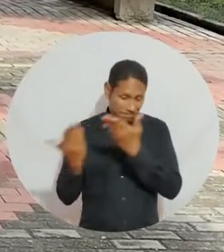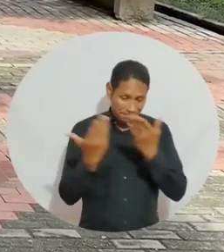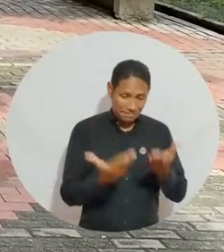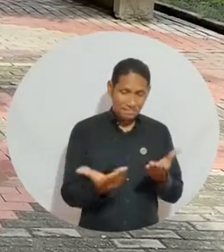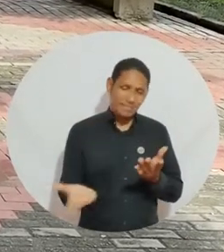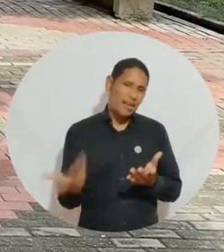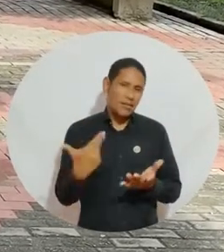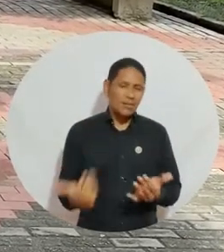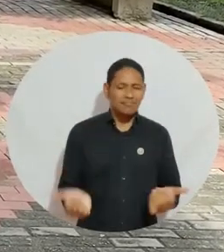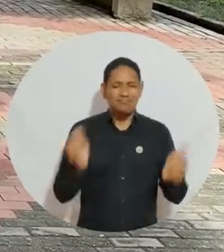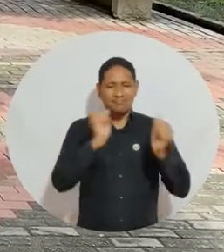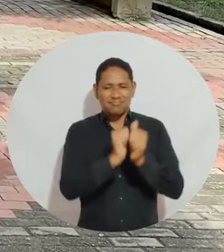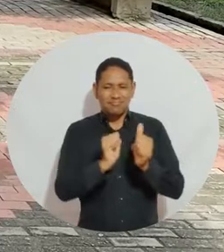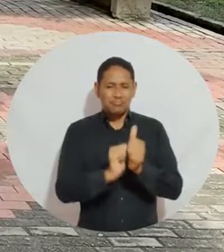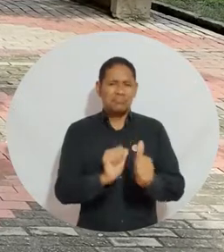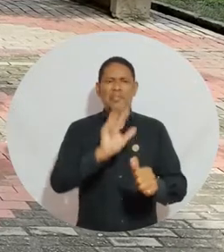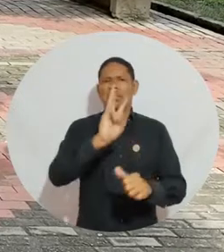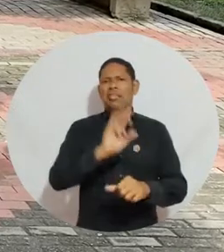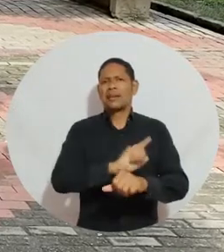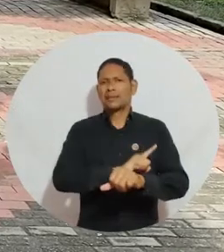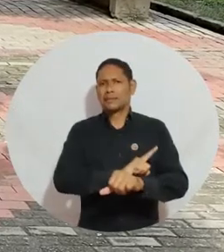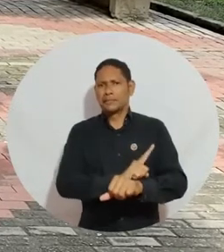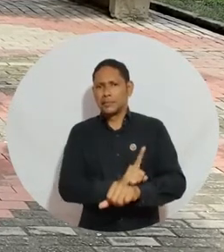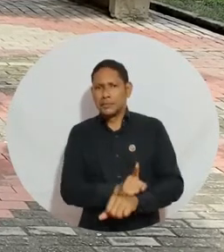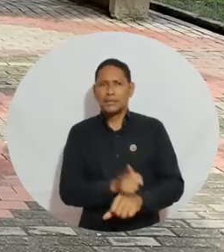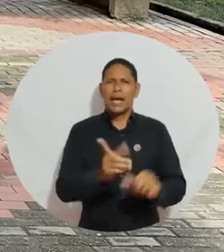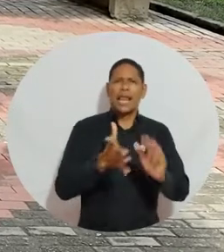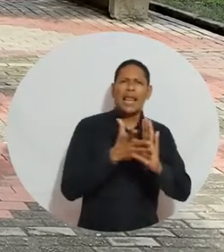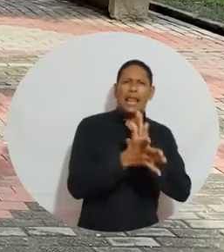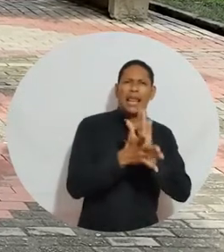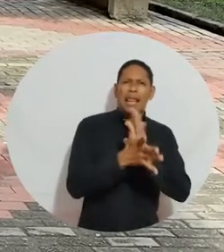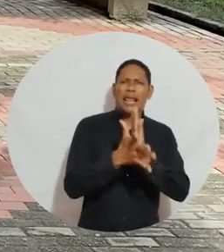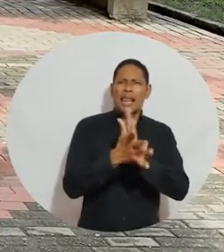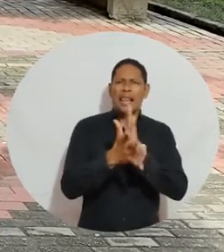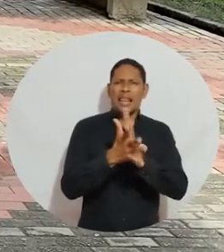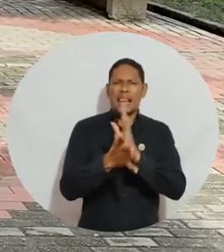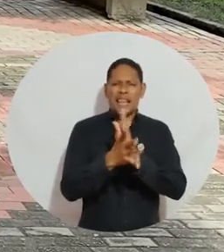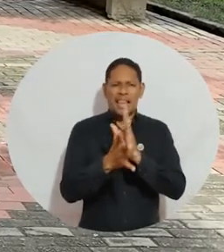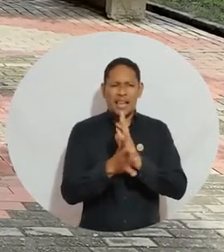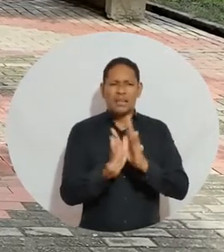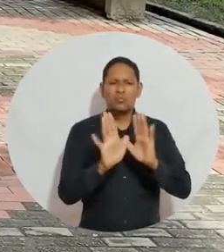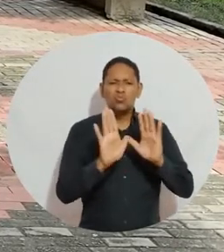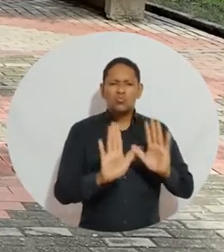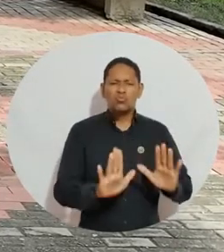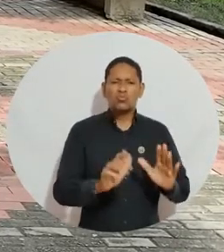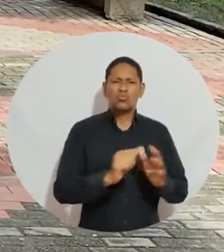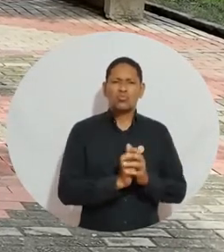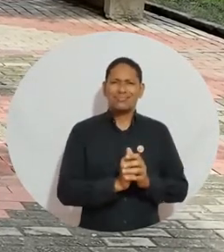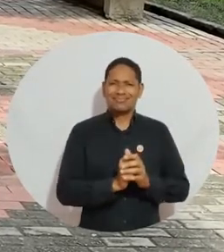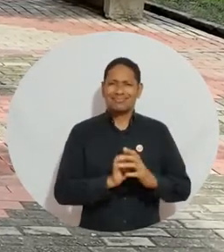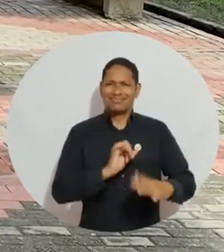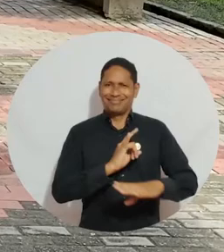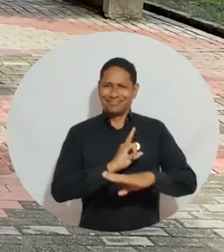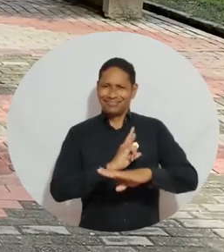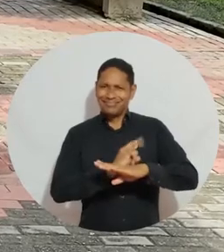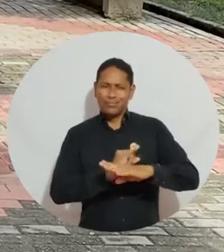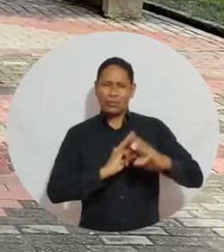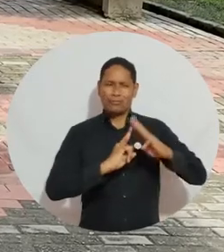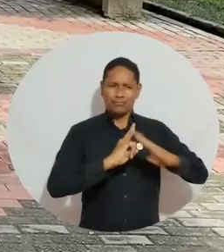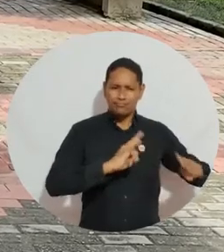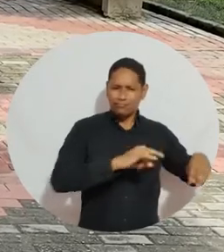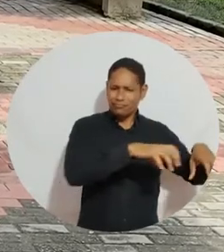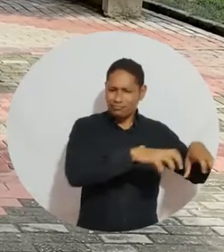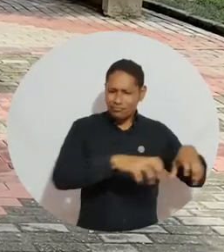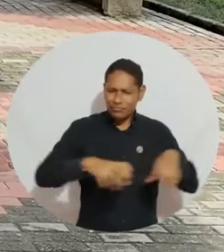invitamos a que nos acompañen durante los siguientes 30 minutos para que conozcan detalles sobre el acontecer institucional de